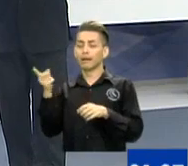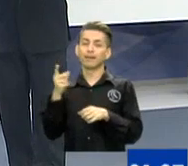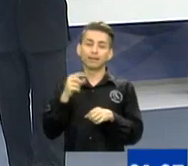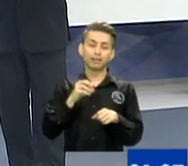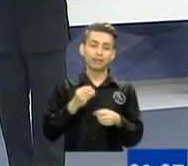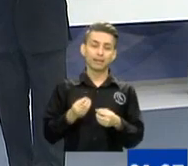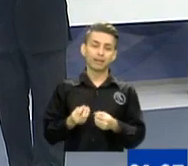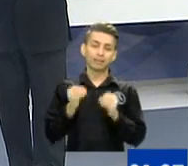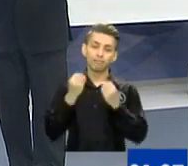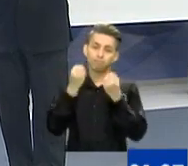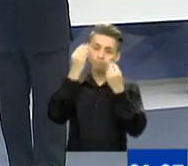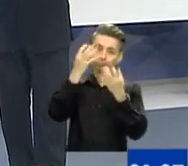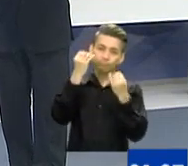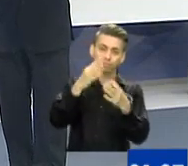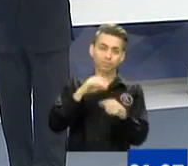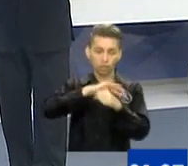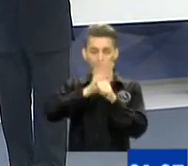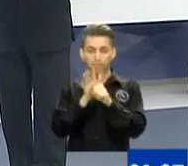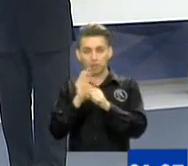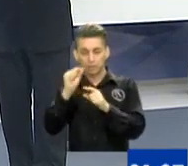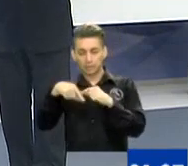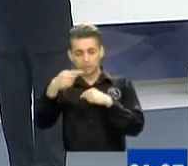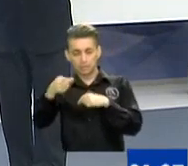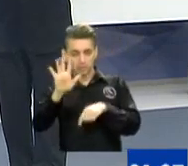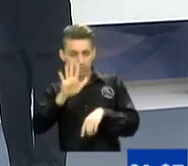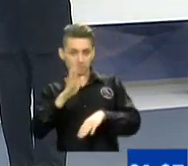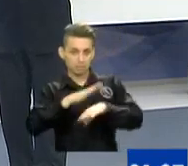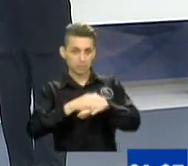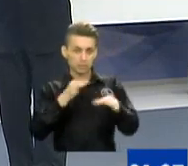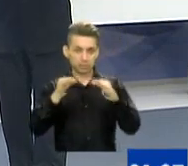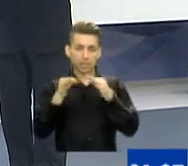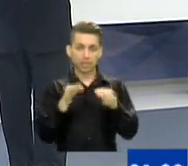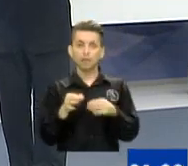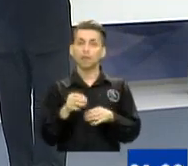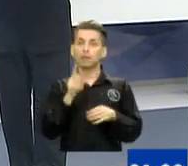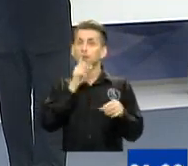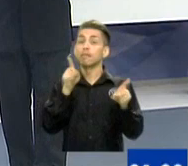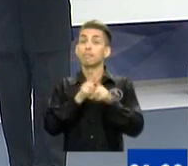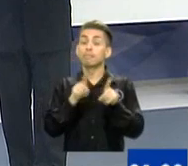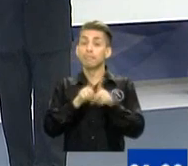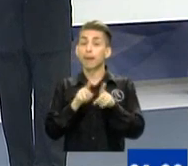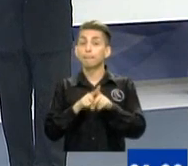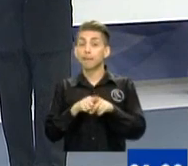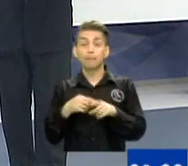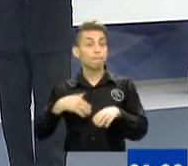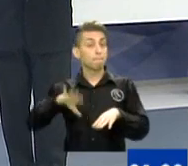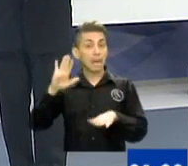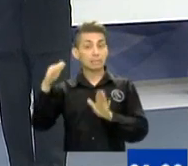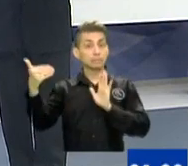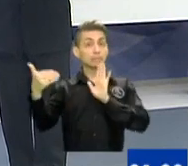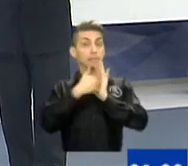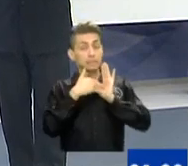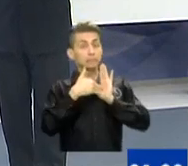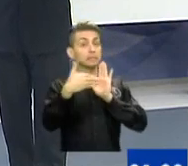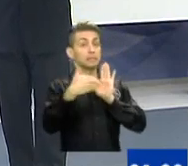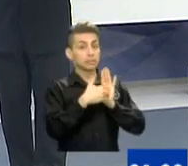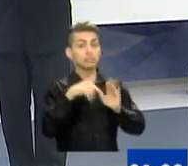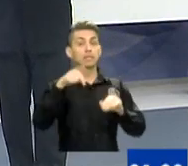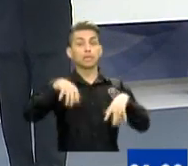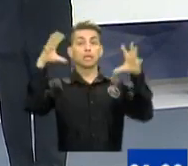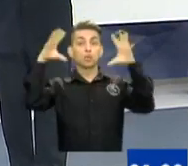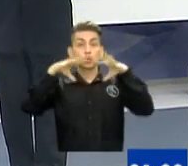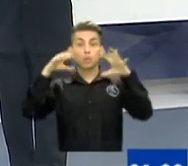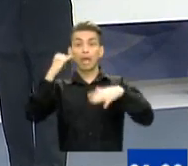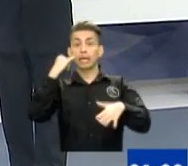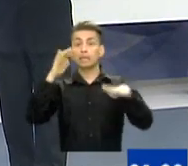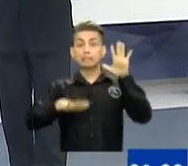más adelante, pero también es una posibilidad, una mayor amenaza la lluvia hacia Izabal, en donde todavía no